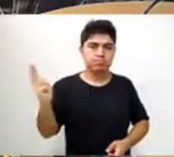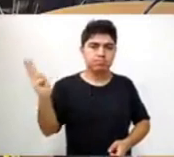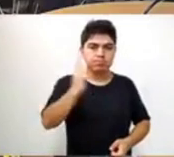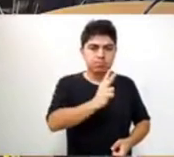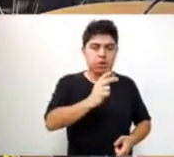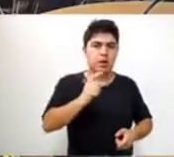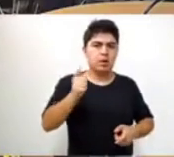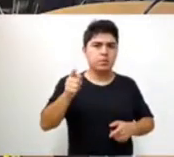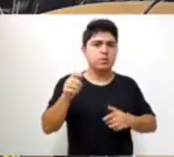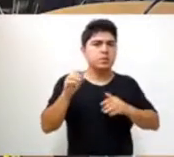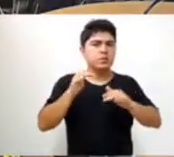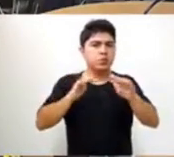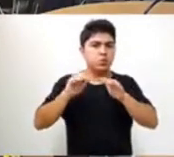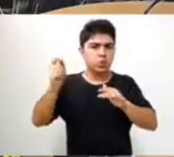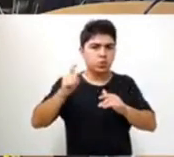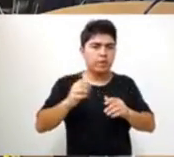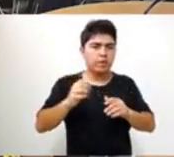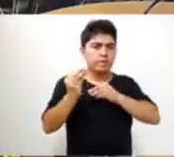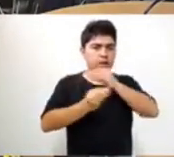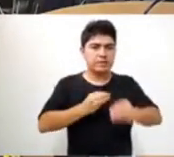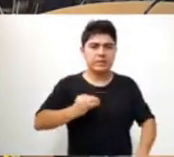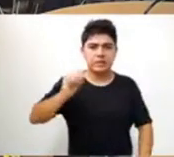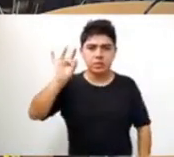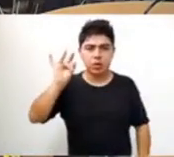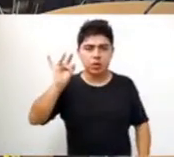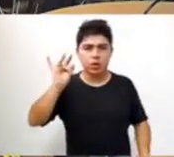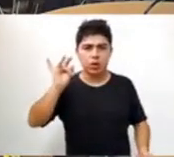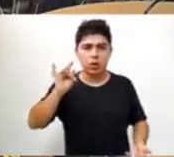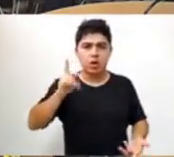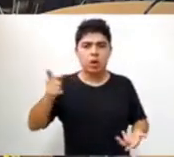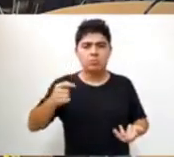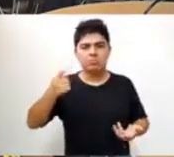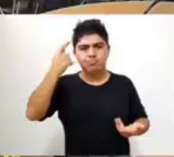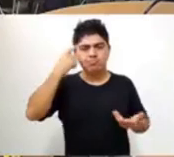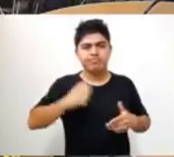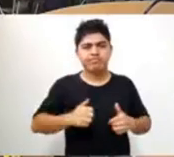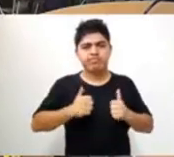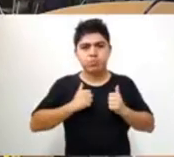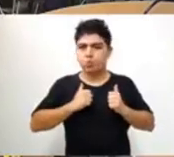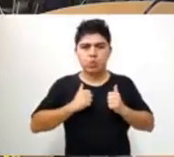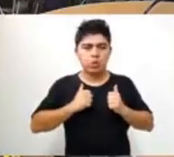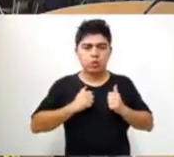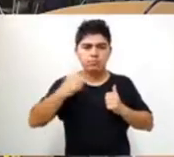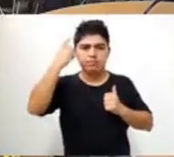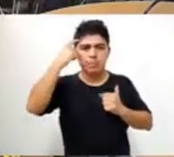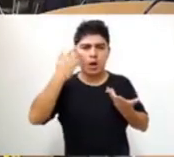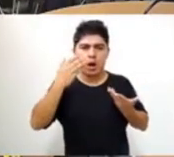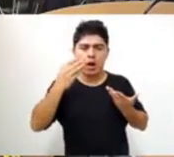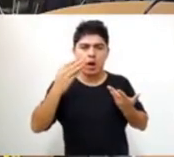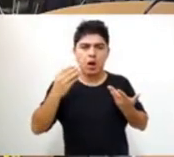una situación familiar muy crítica, no se quedaron con eso, sino que empezaron a buscar la manera de